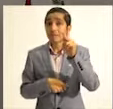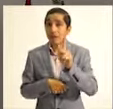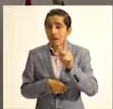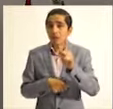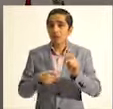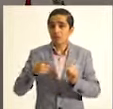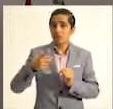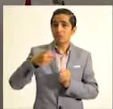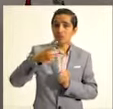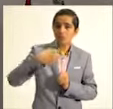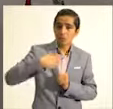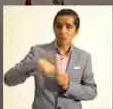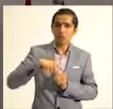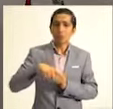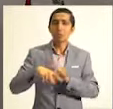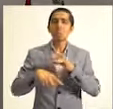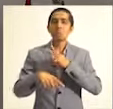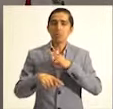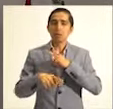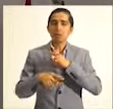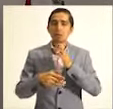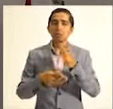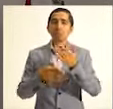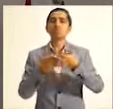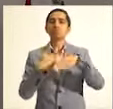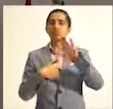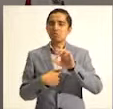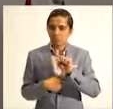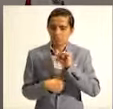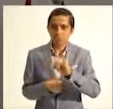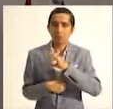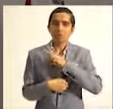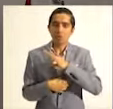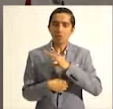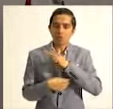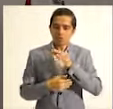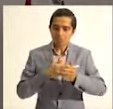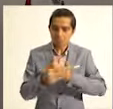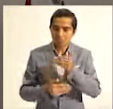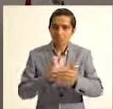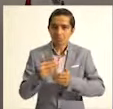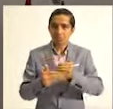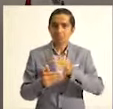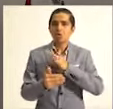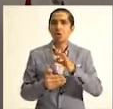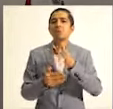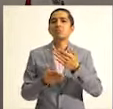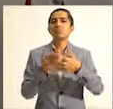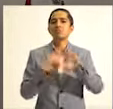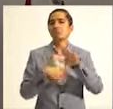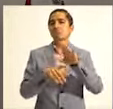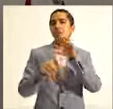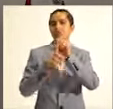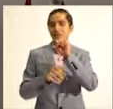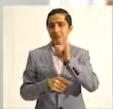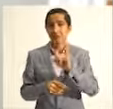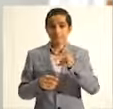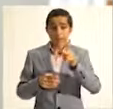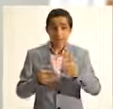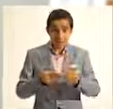nos vamos a sobreponer, vamos a mantenernos de pie y vamos a salir adelante.